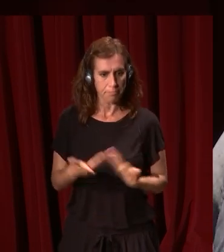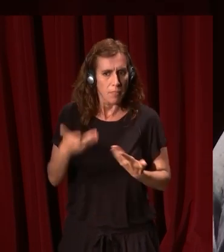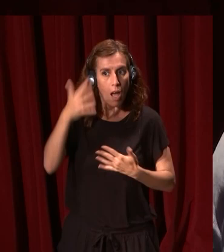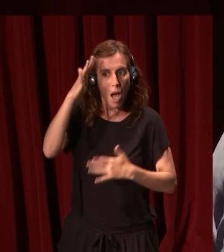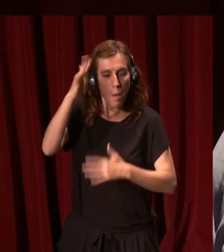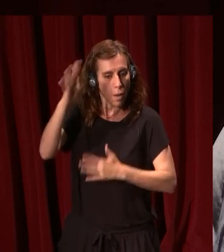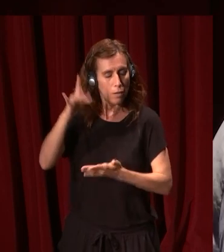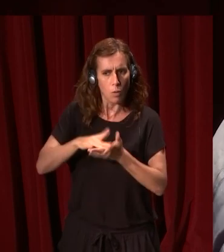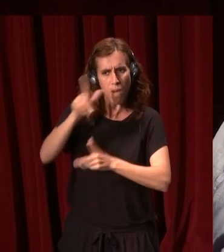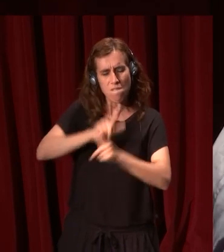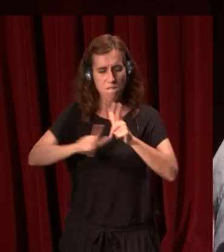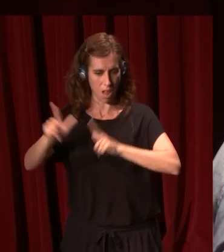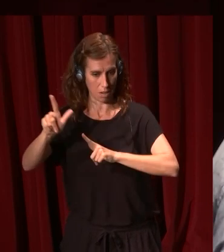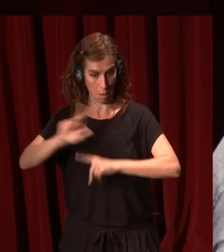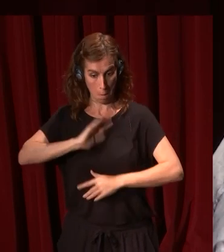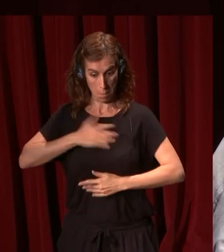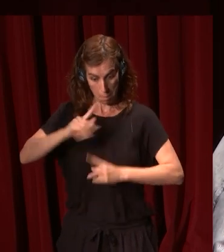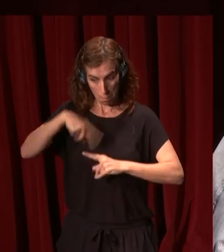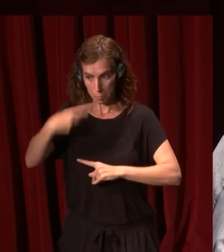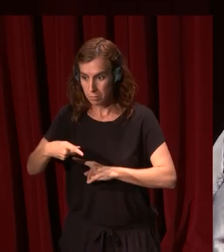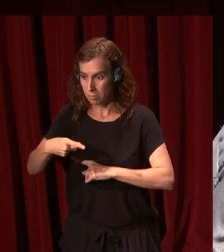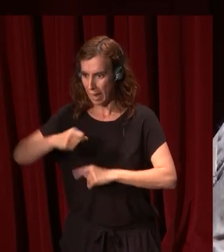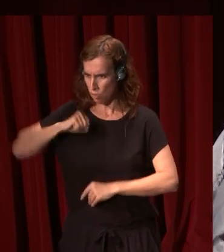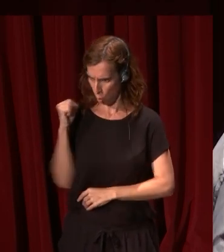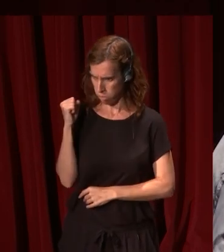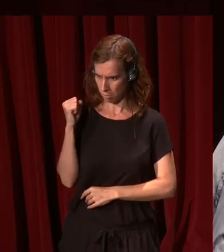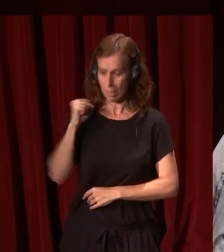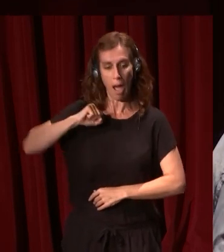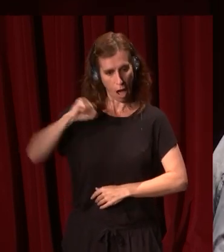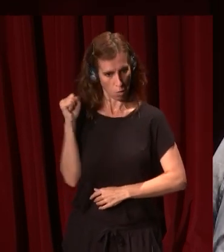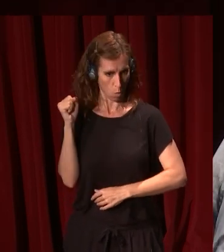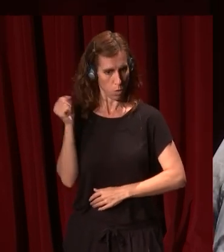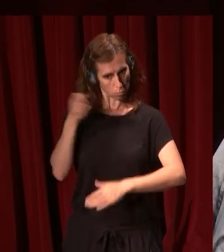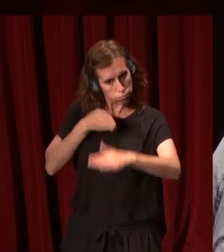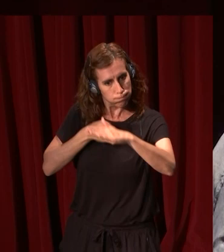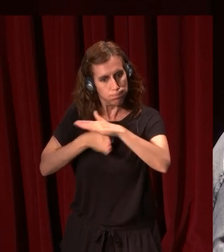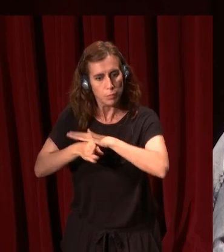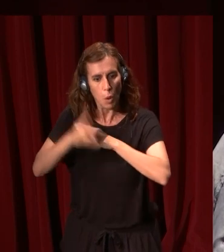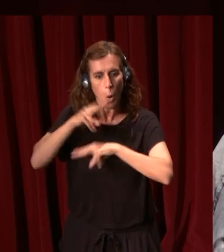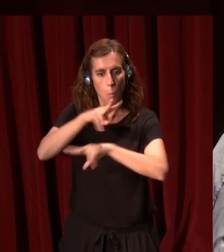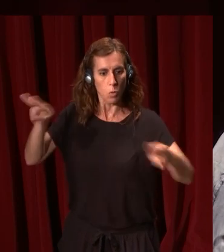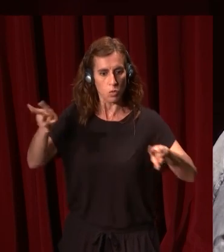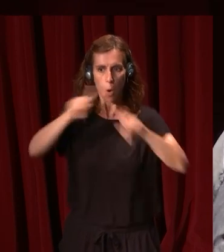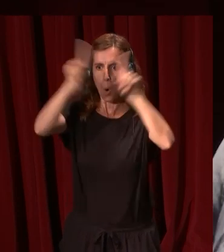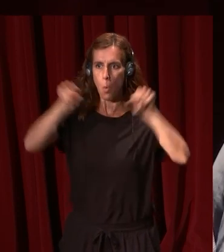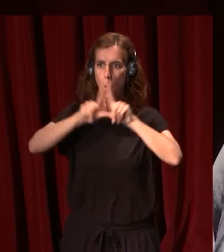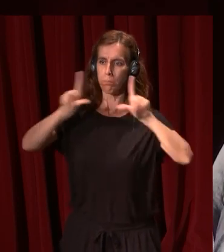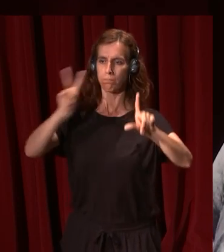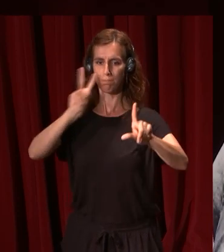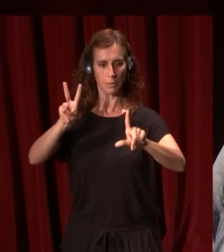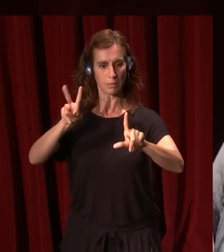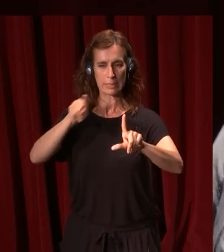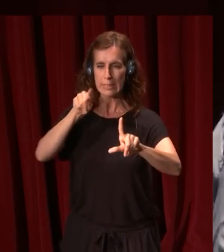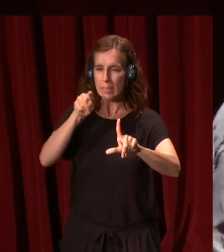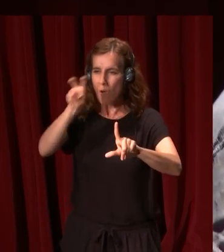Imaginaros un viaje pasado mañana a Escocia, vais a Escocia y entráis en un museo, y en un museo veis un cuadro, y en ese cuadro lo que